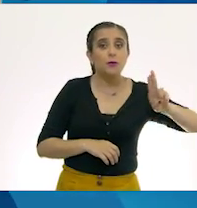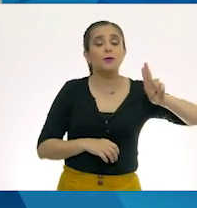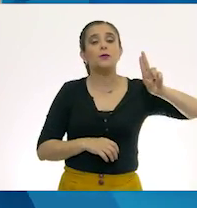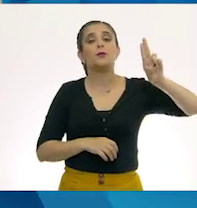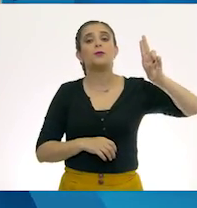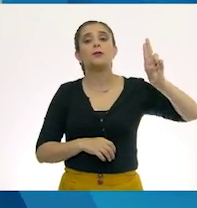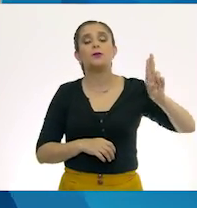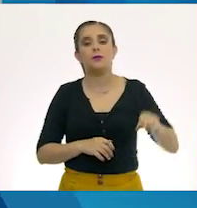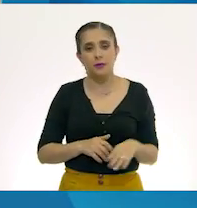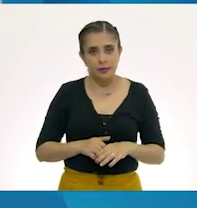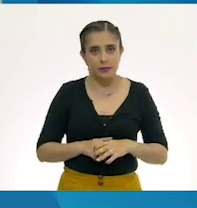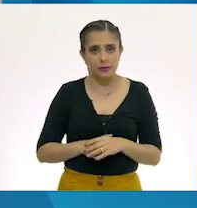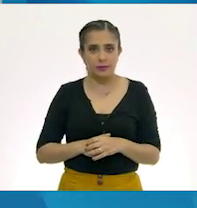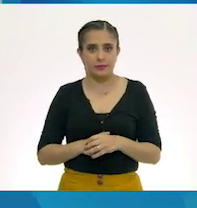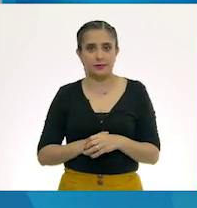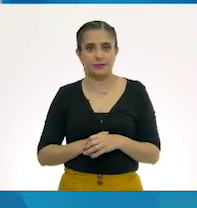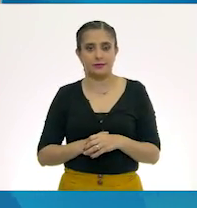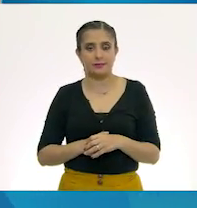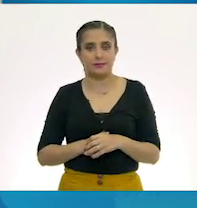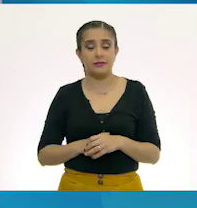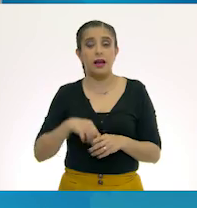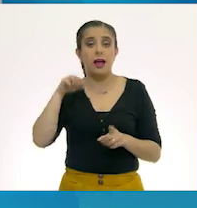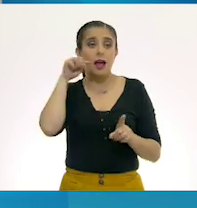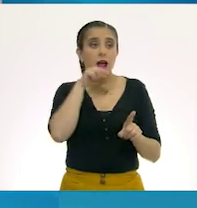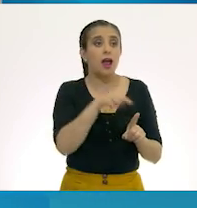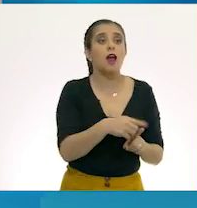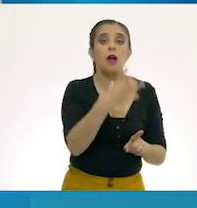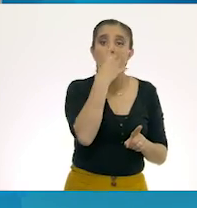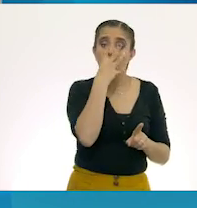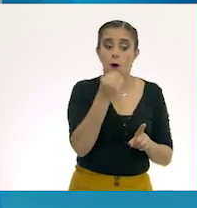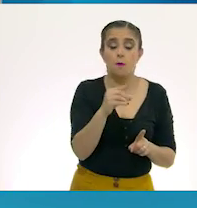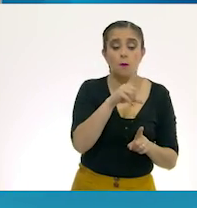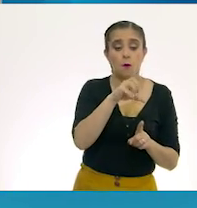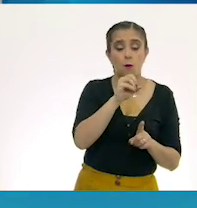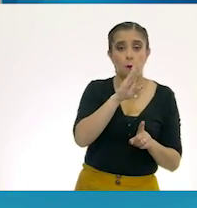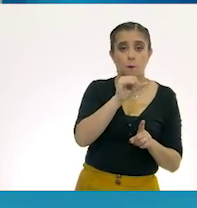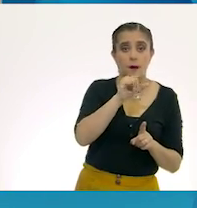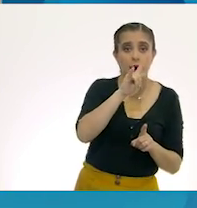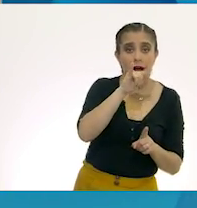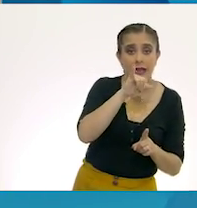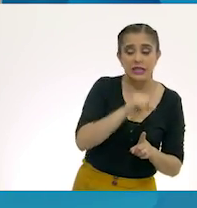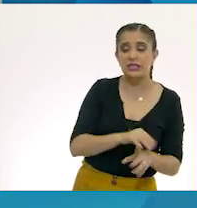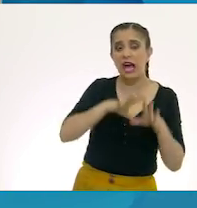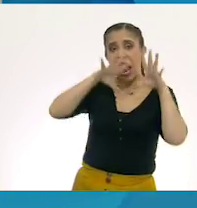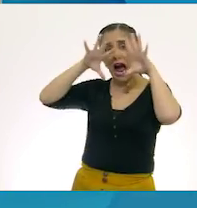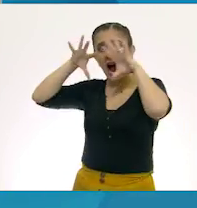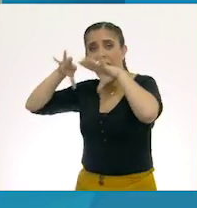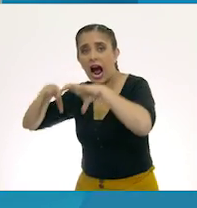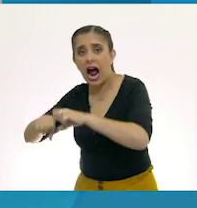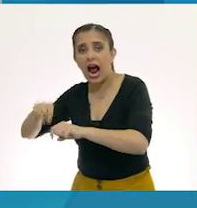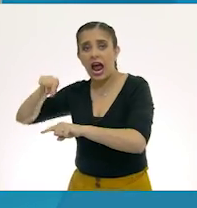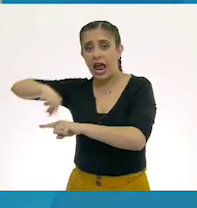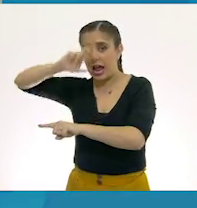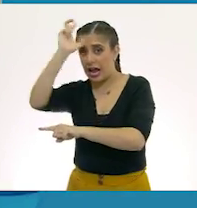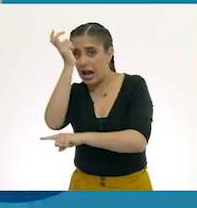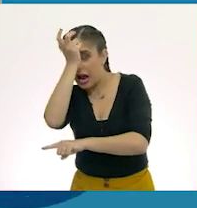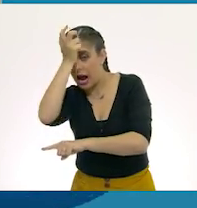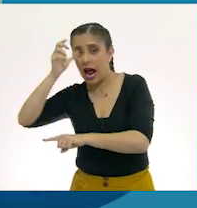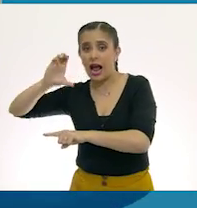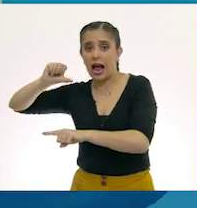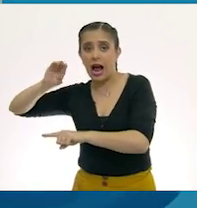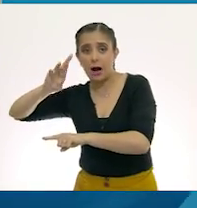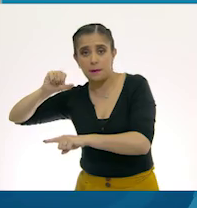Y el lobo lo batiz agarró a la cabra cabratis.